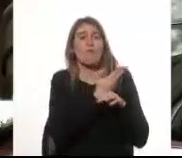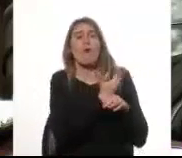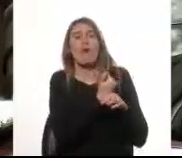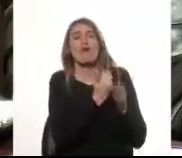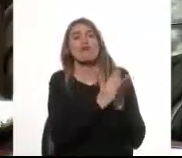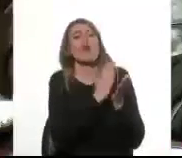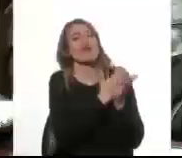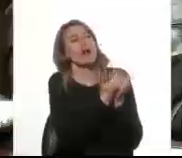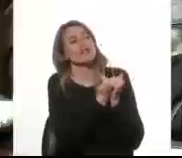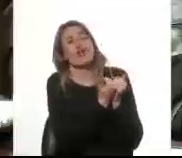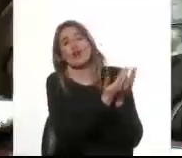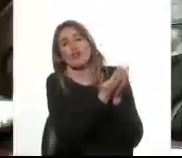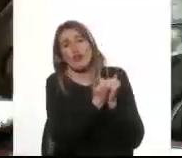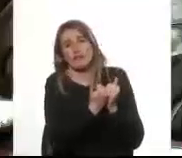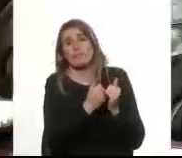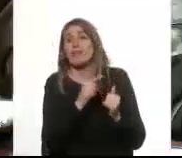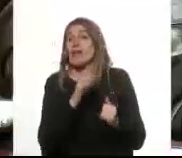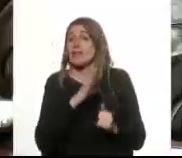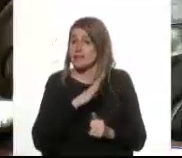Compañero vive